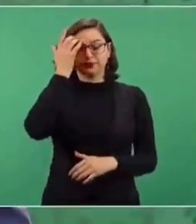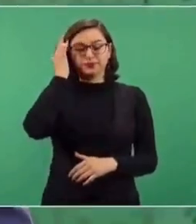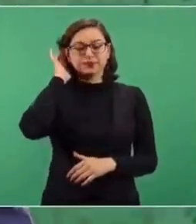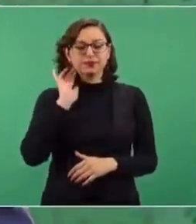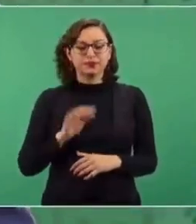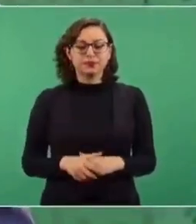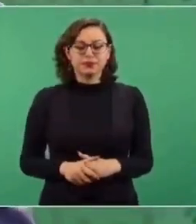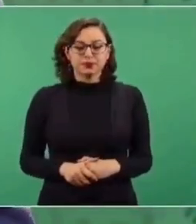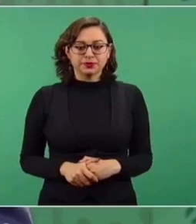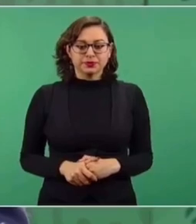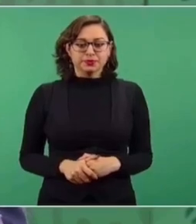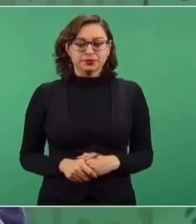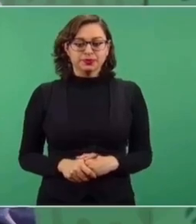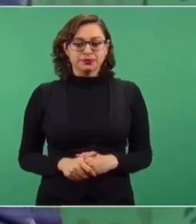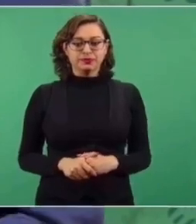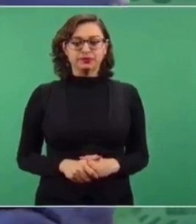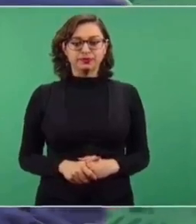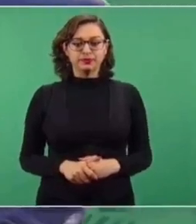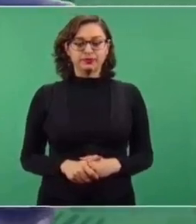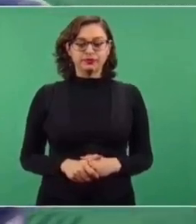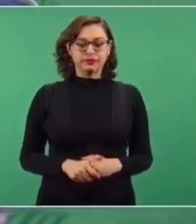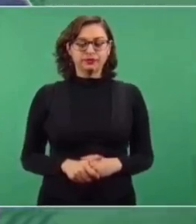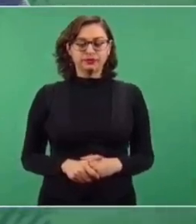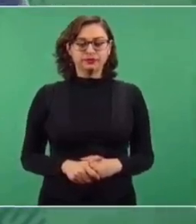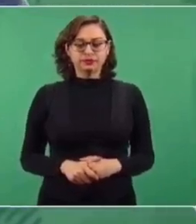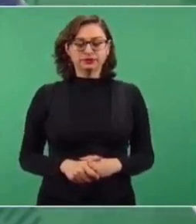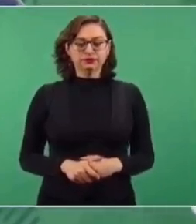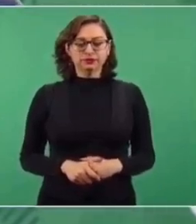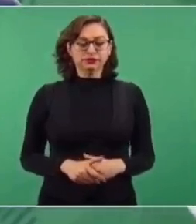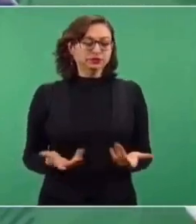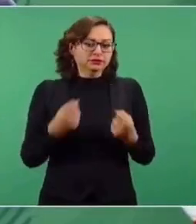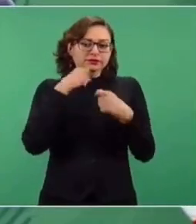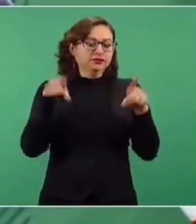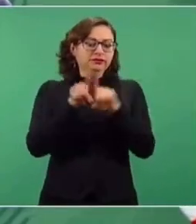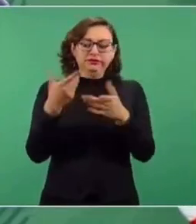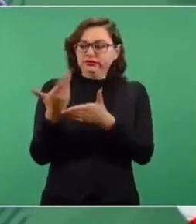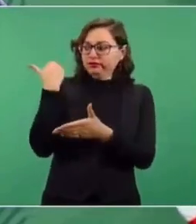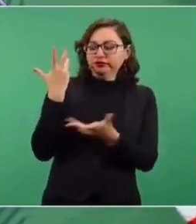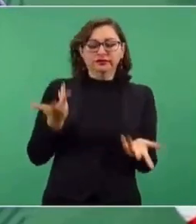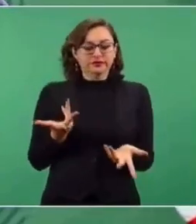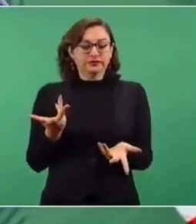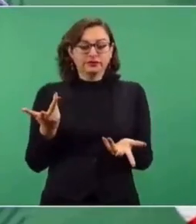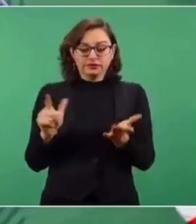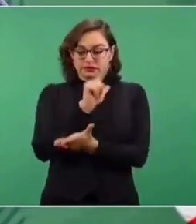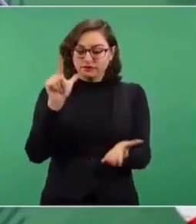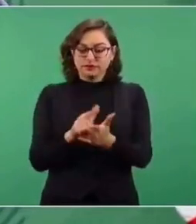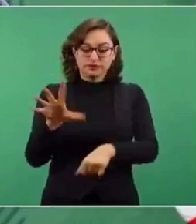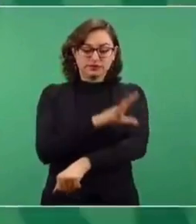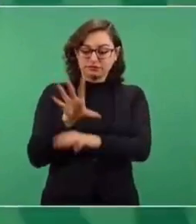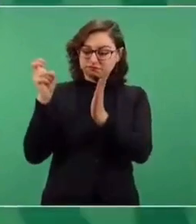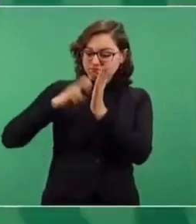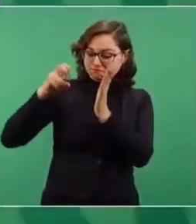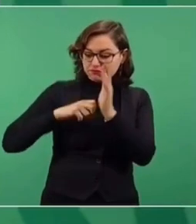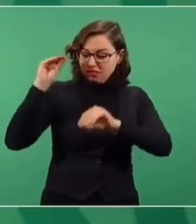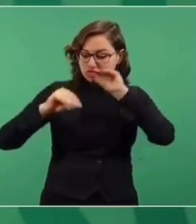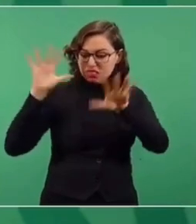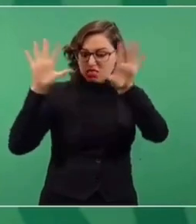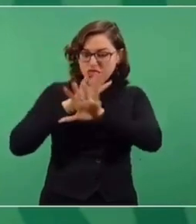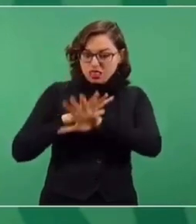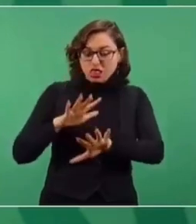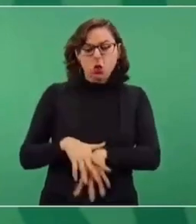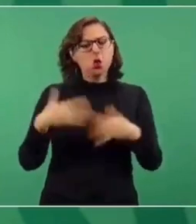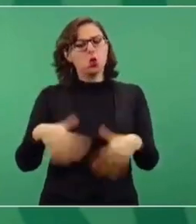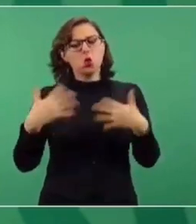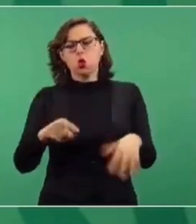dijeron para engañar, de que con la reforma energética iba a llegar mucha inversión extranjera, que íbamos a aumentar la